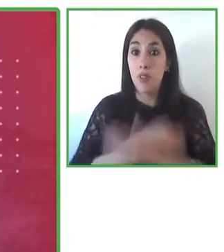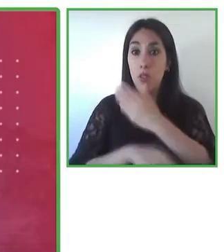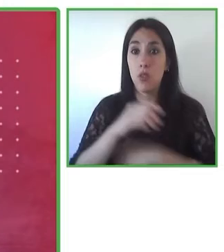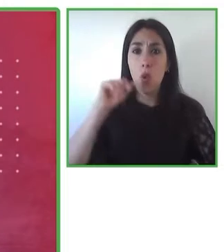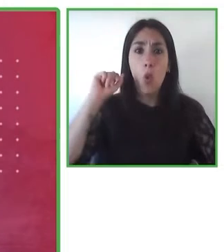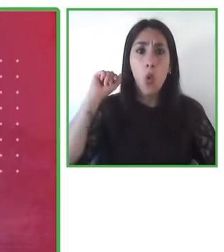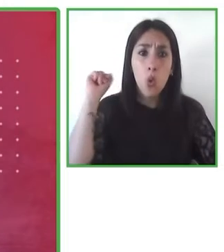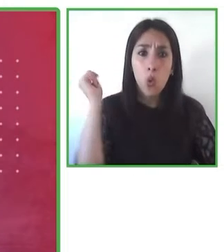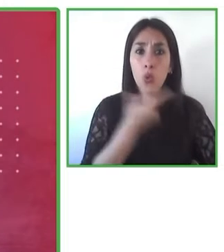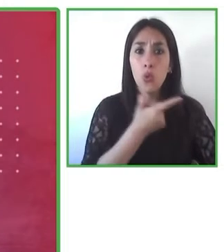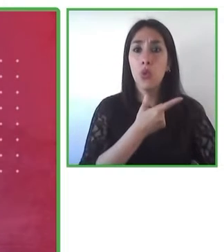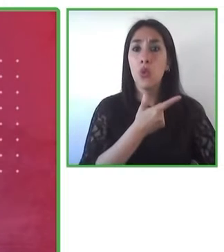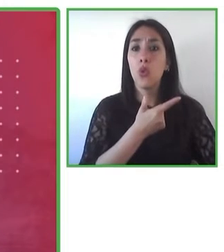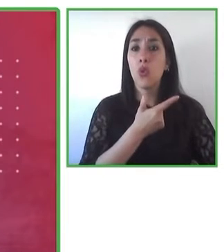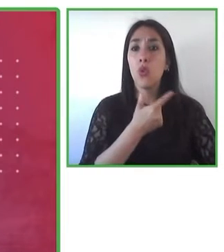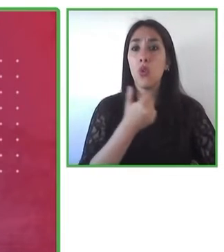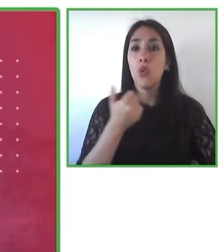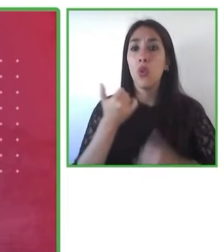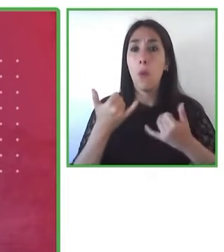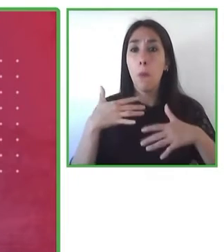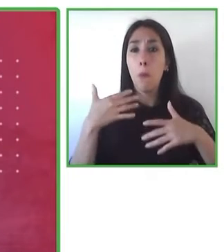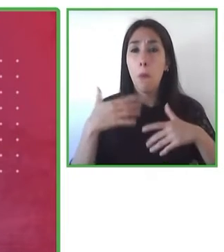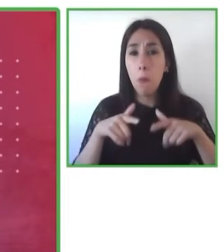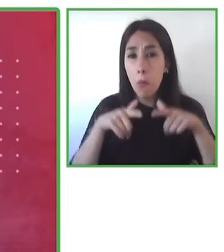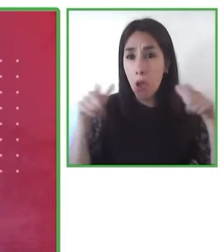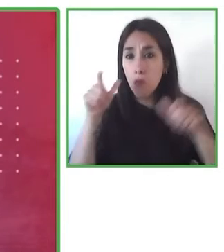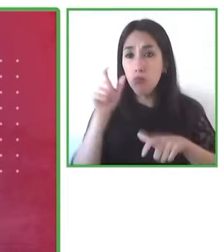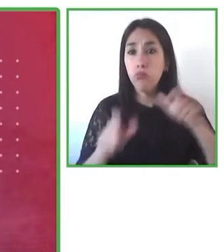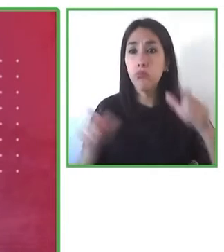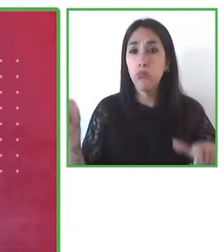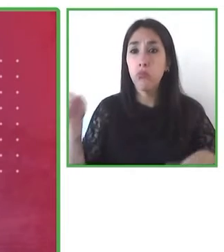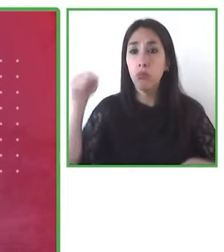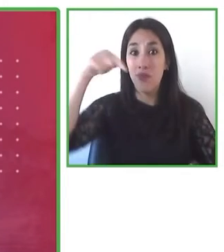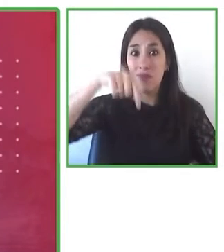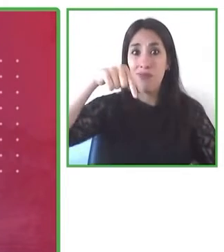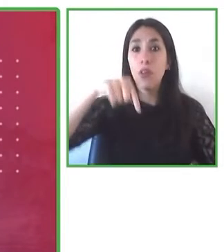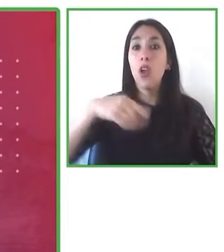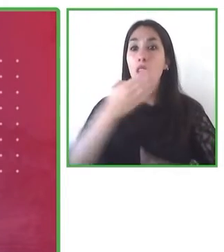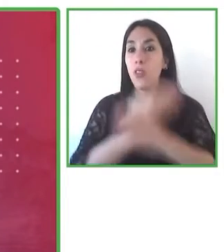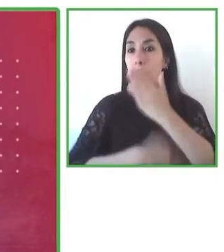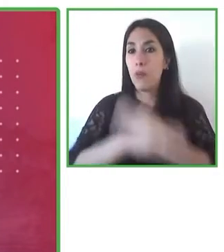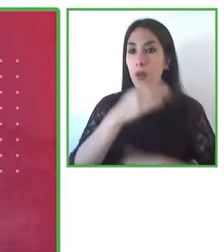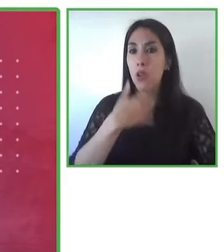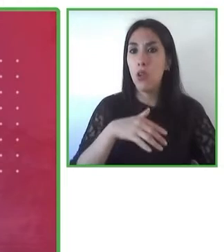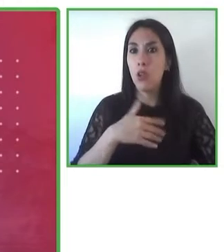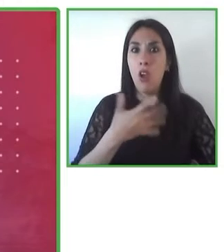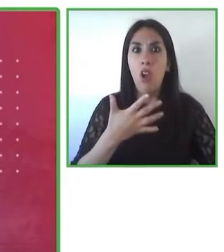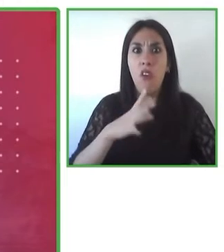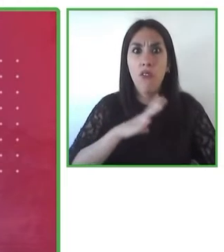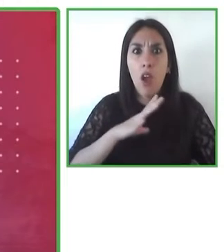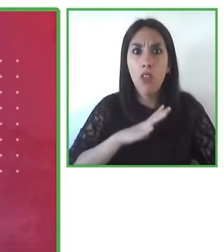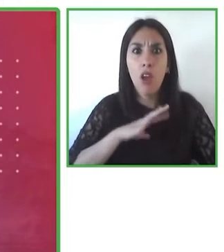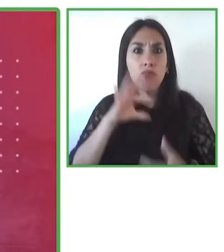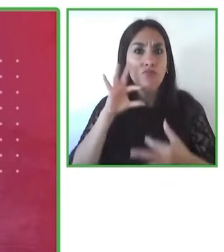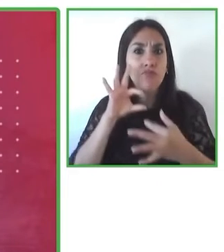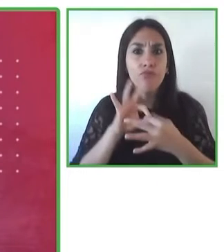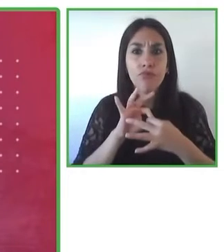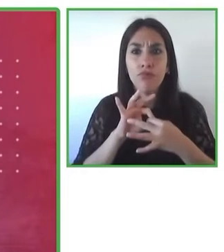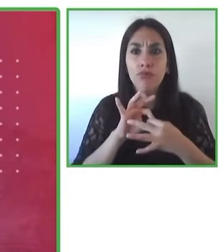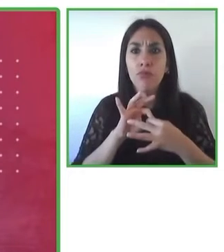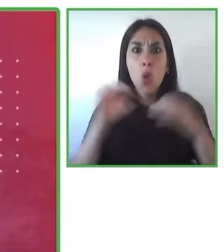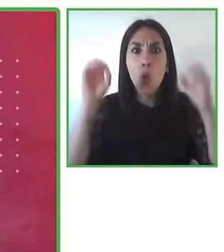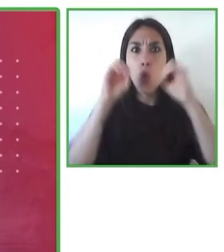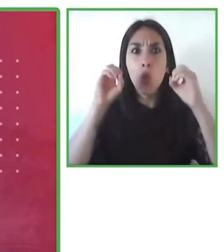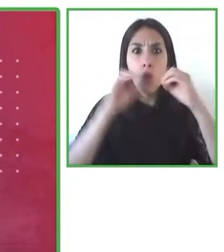discapacidad que todavía no están conectadas, que todavía no tienen acceso, tal vez a una computadora adaptada, tal vez a un